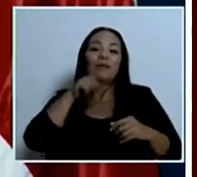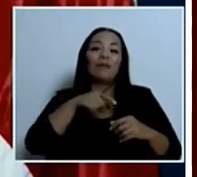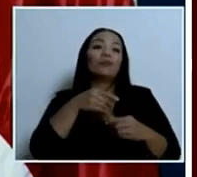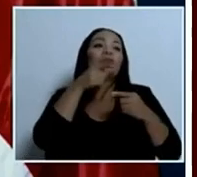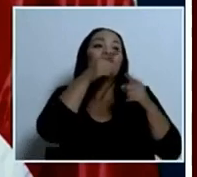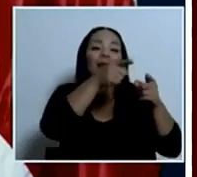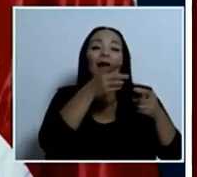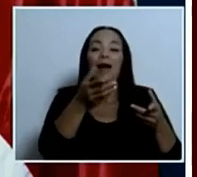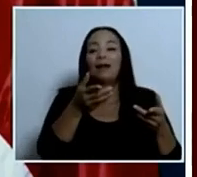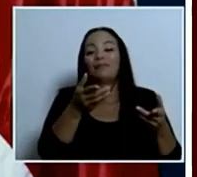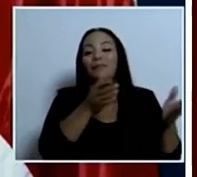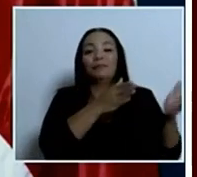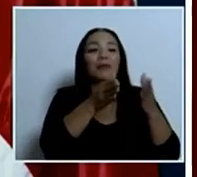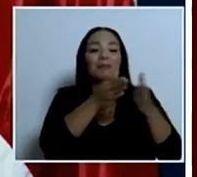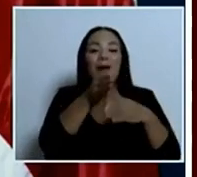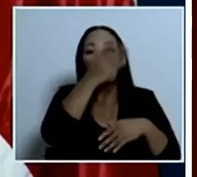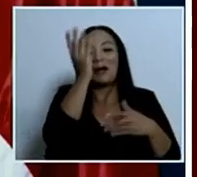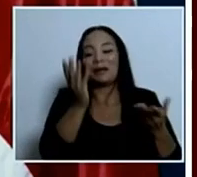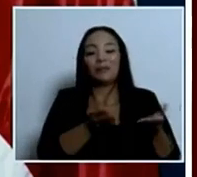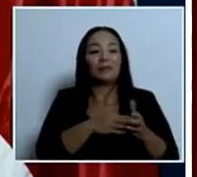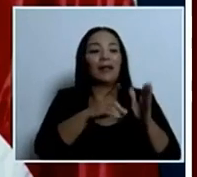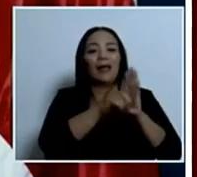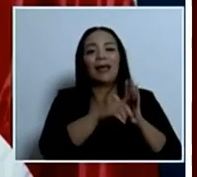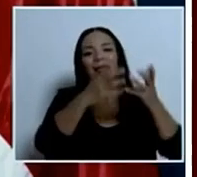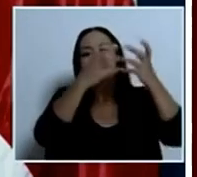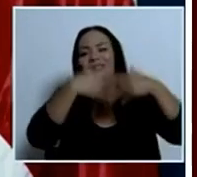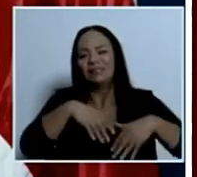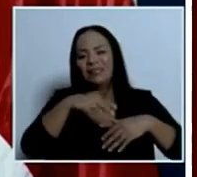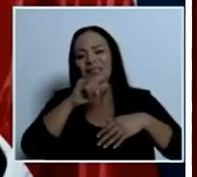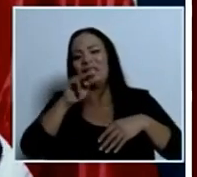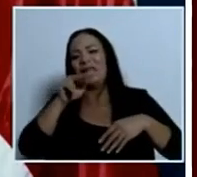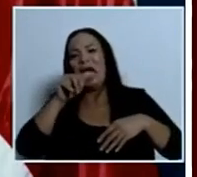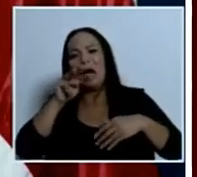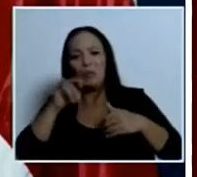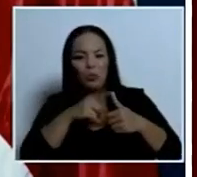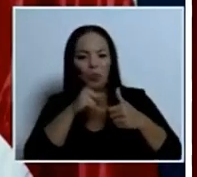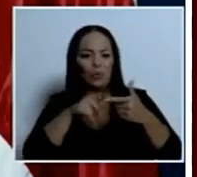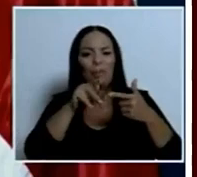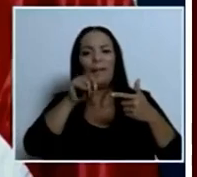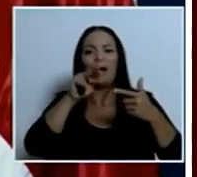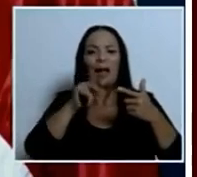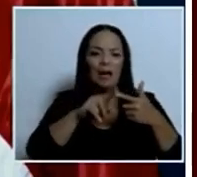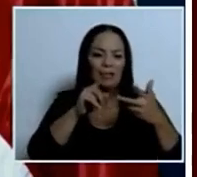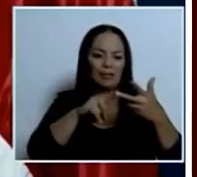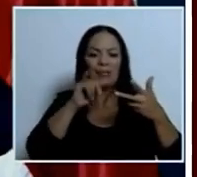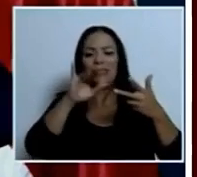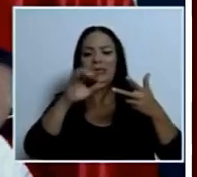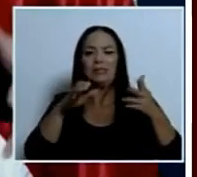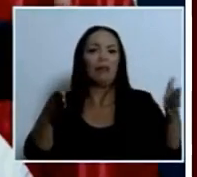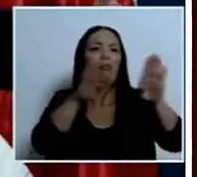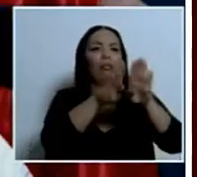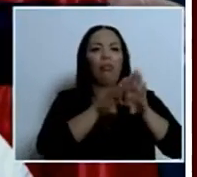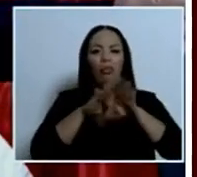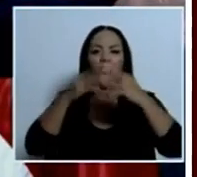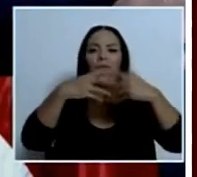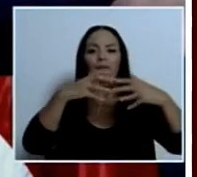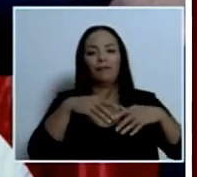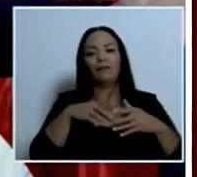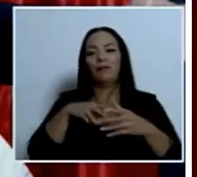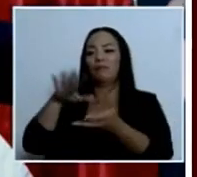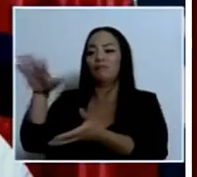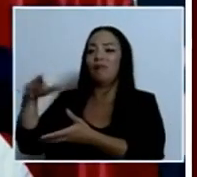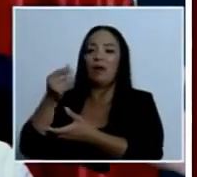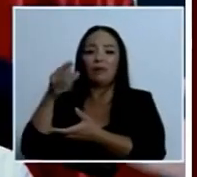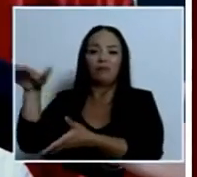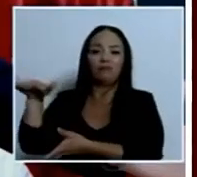quiebre el PANI el INAMO cierre el ISE etcétera para pagarle a la caja o hagámoslo a lo largo de los